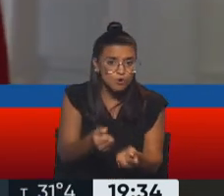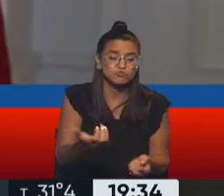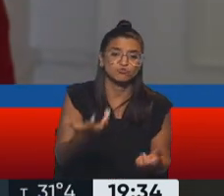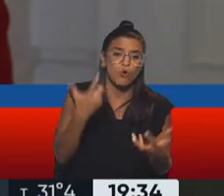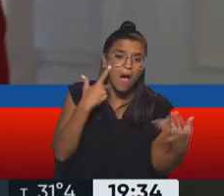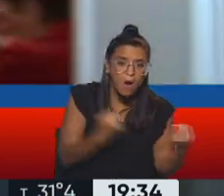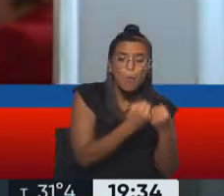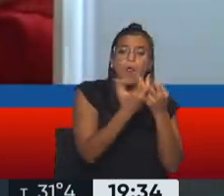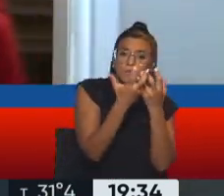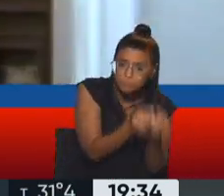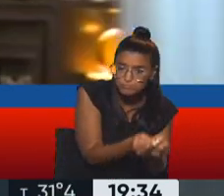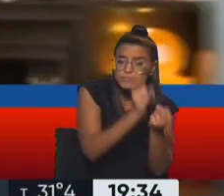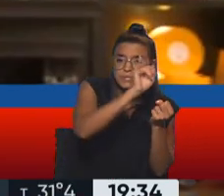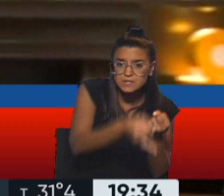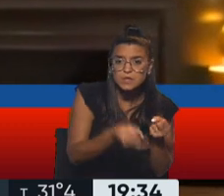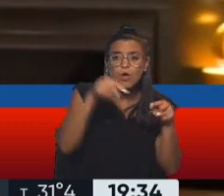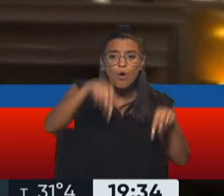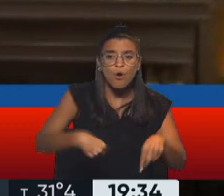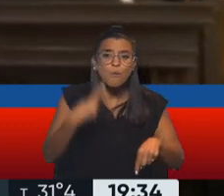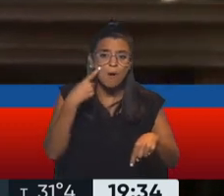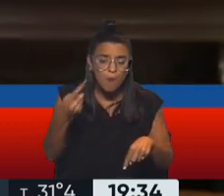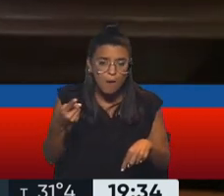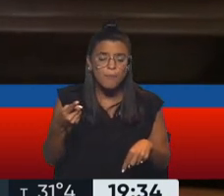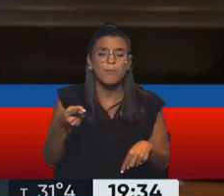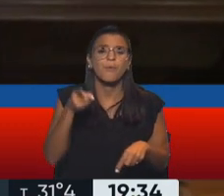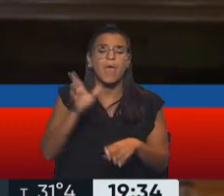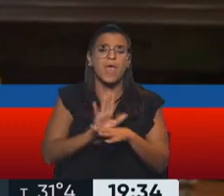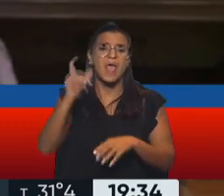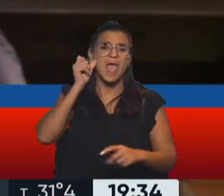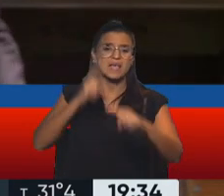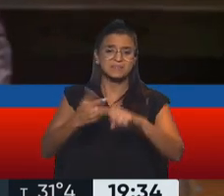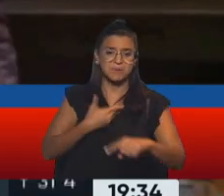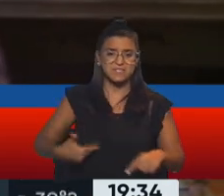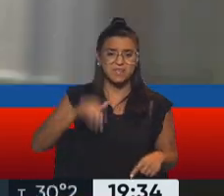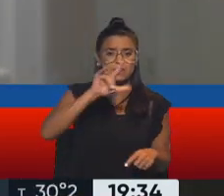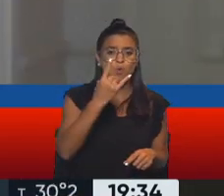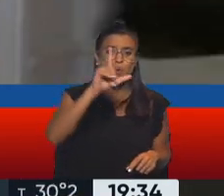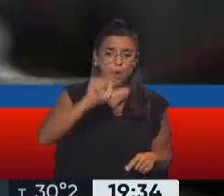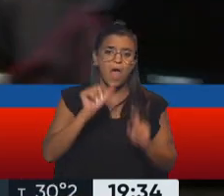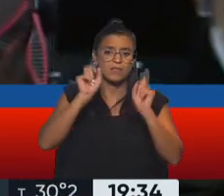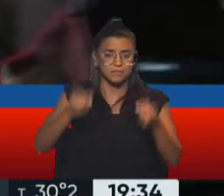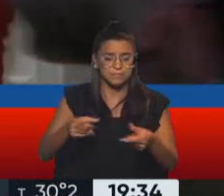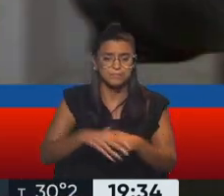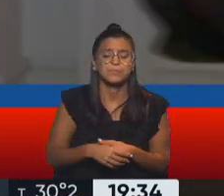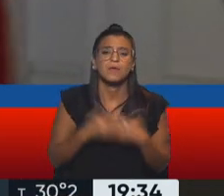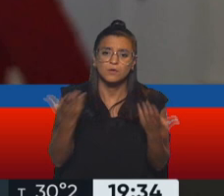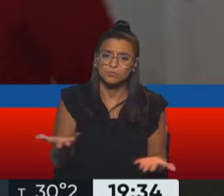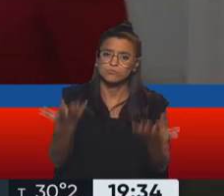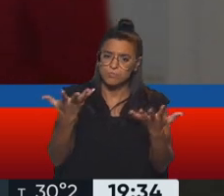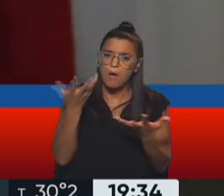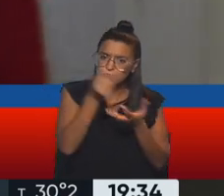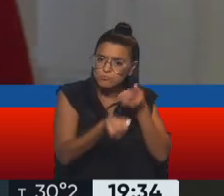y hoy hemos visto las expresiones públicas del expresidente Lula, que también ha tenido un amplio